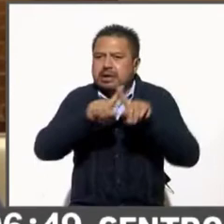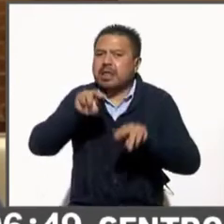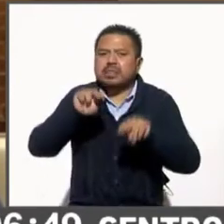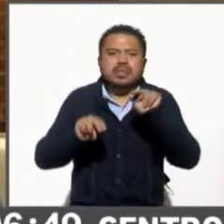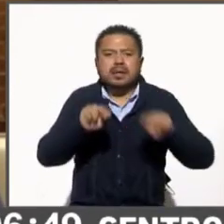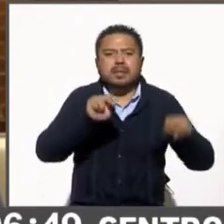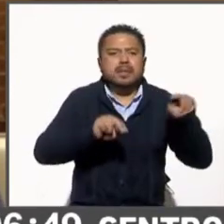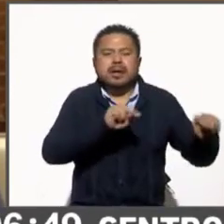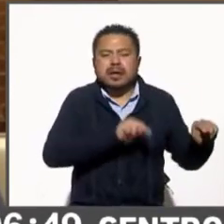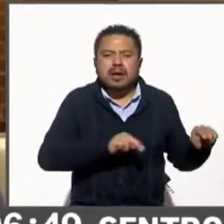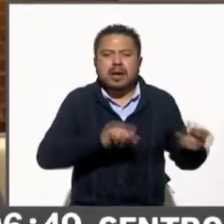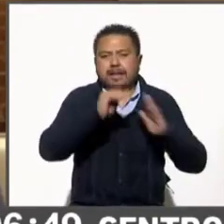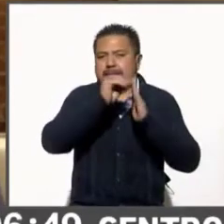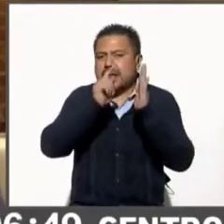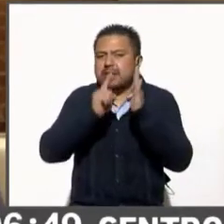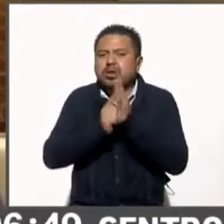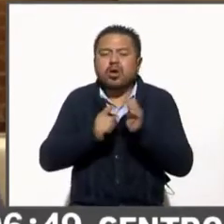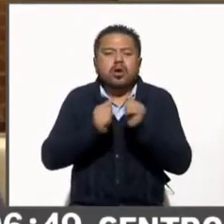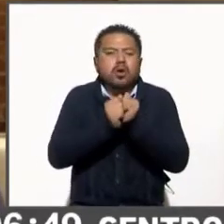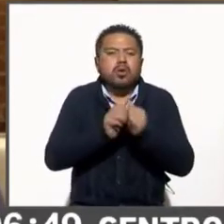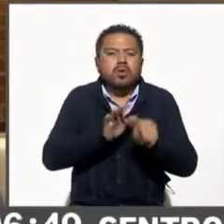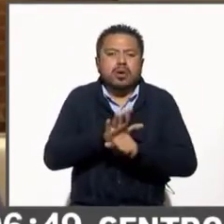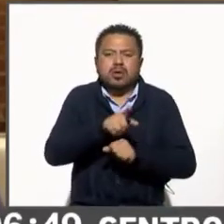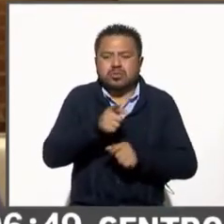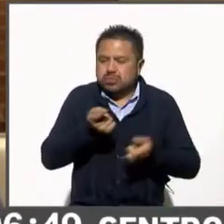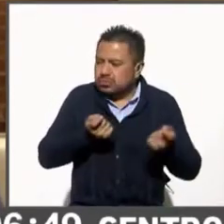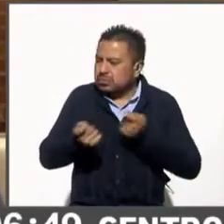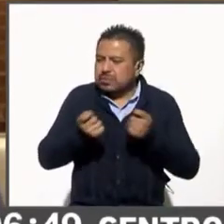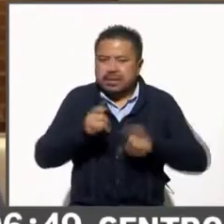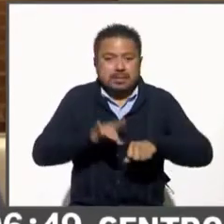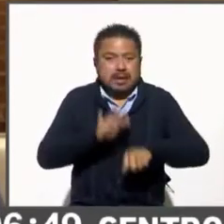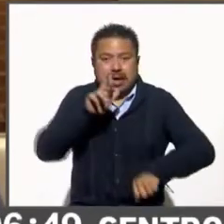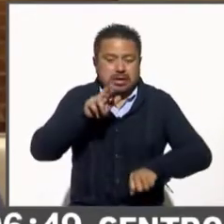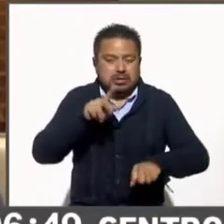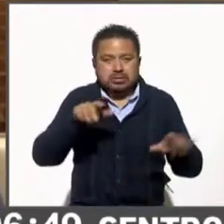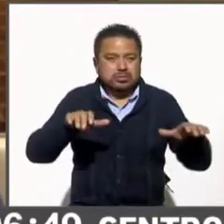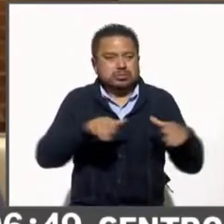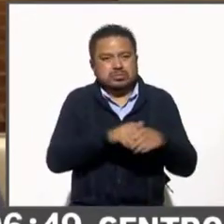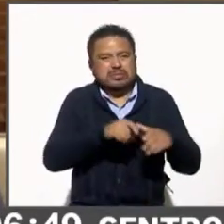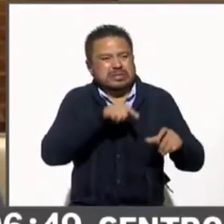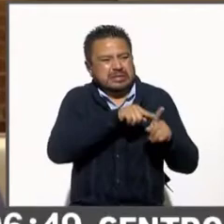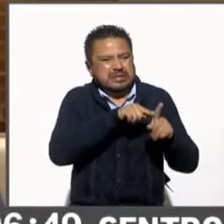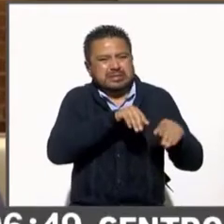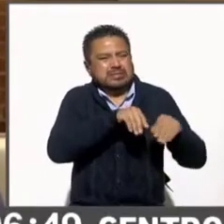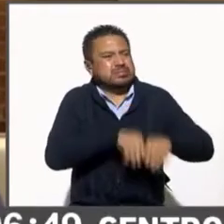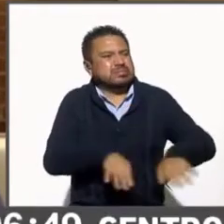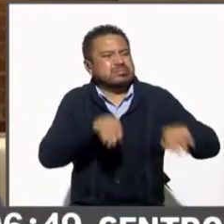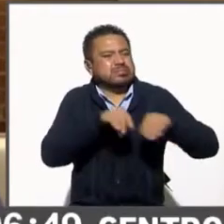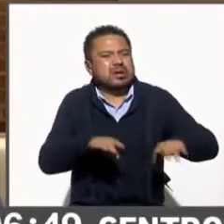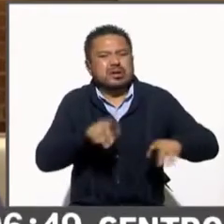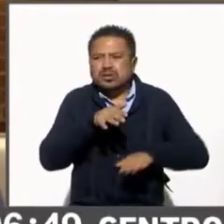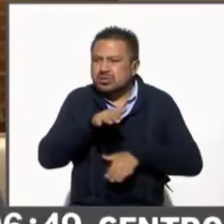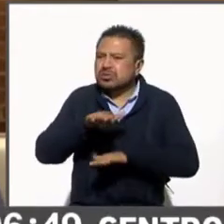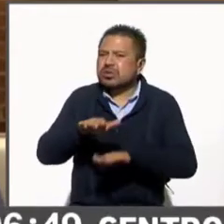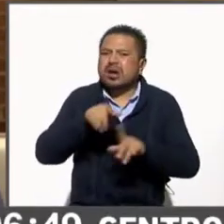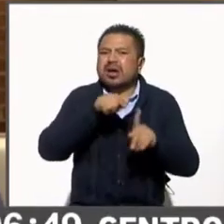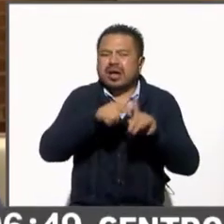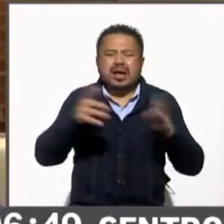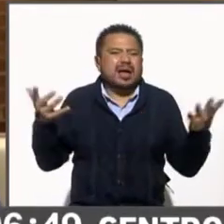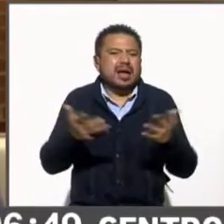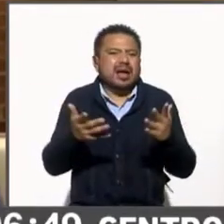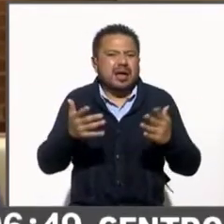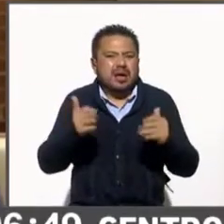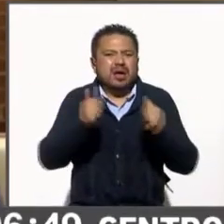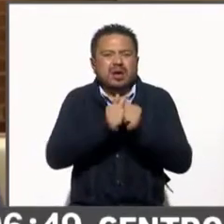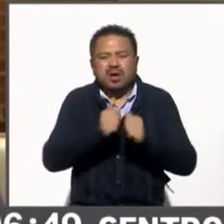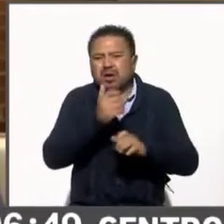método con el que monedas. La mayor parte de las mediciones públicas que hay son mediciones hechas con encuentros por internet